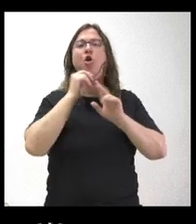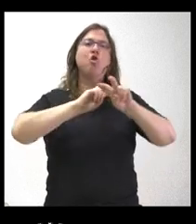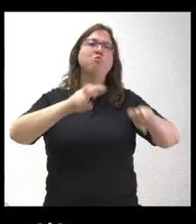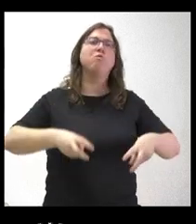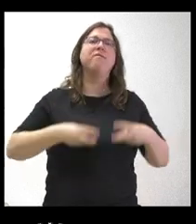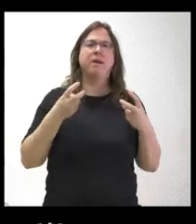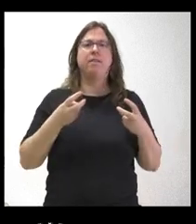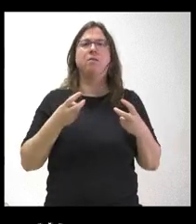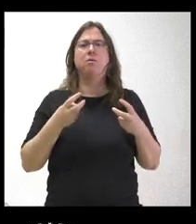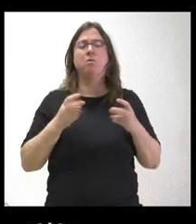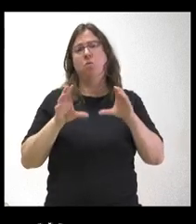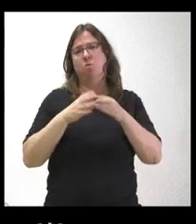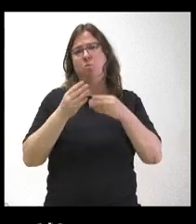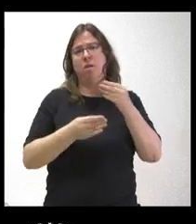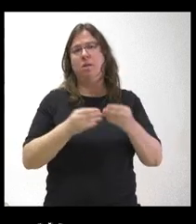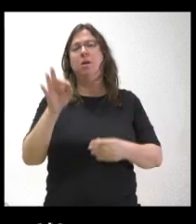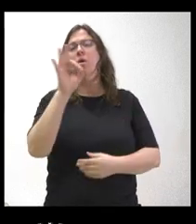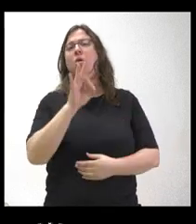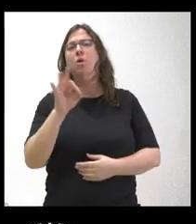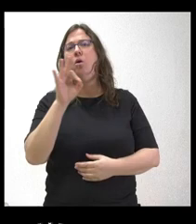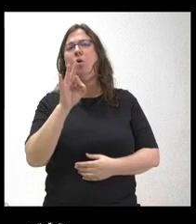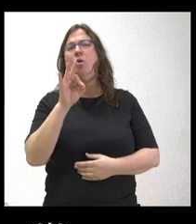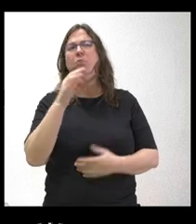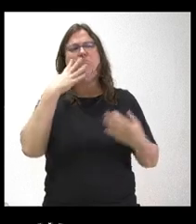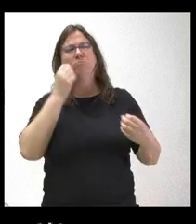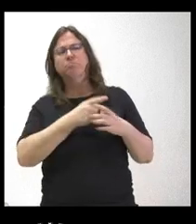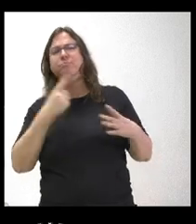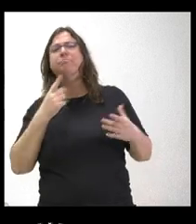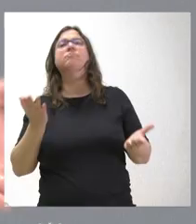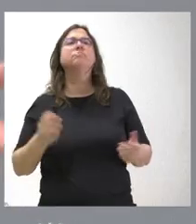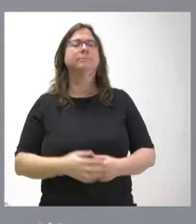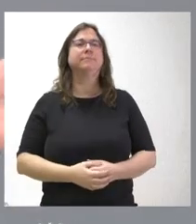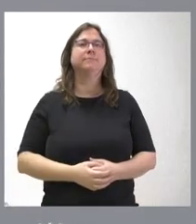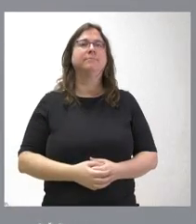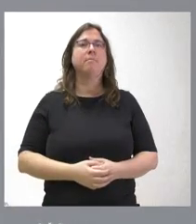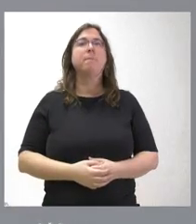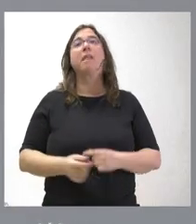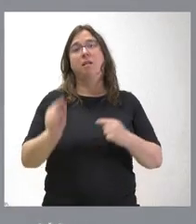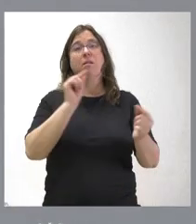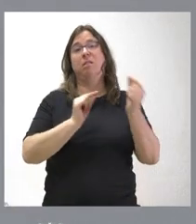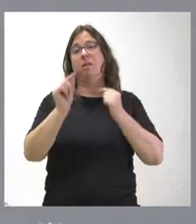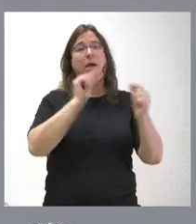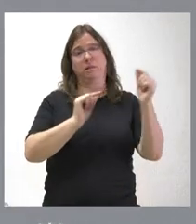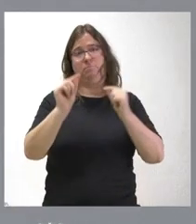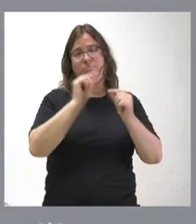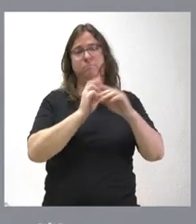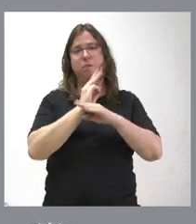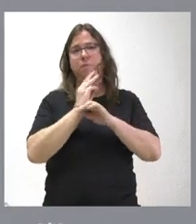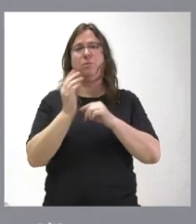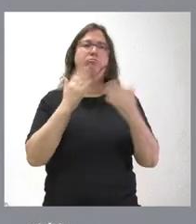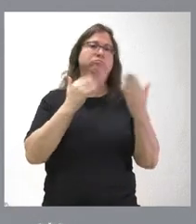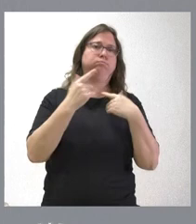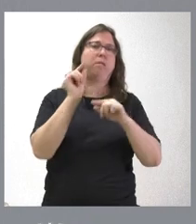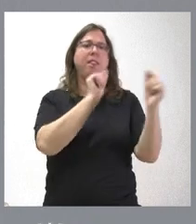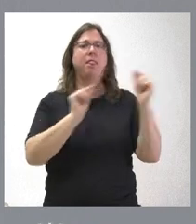plantean los grupos o ve que están fuera de la realidad y que no se deben de recoger. Está en el debate parlamentario y nosotros, lógicamente,